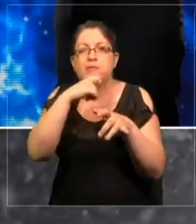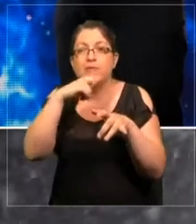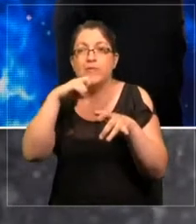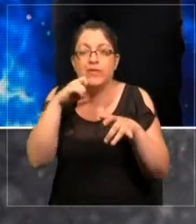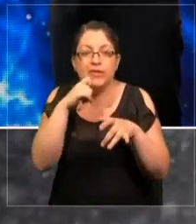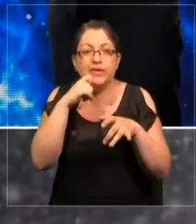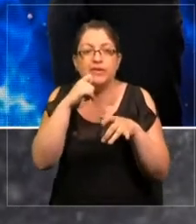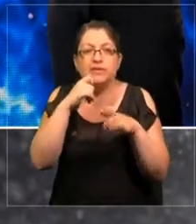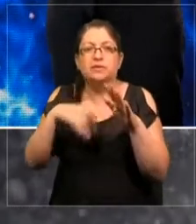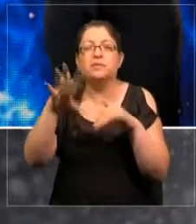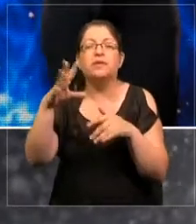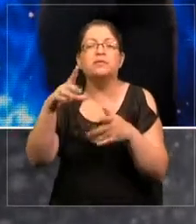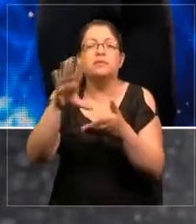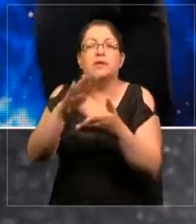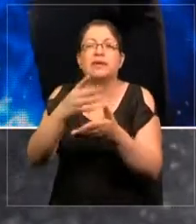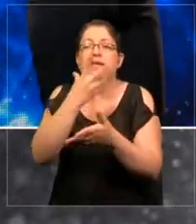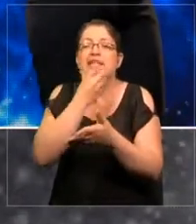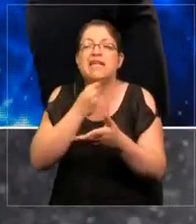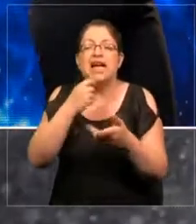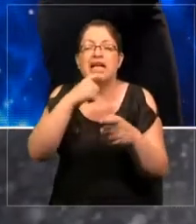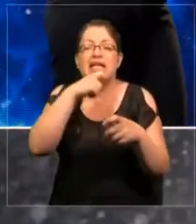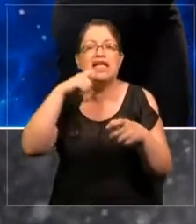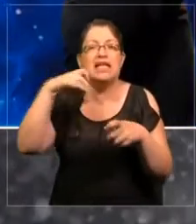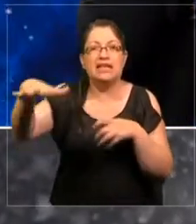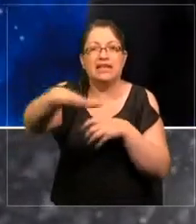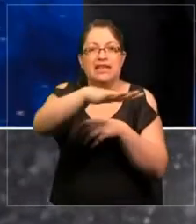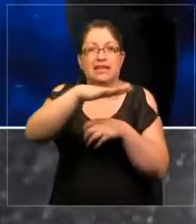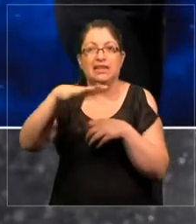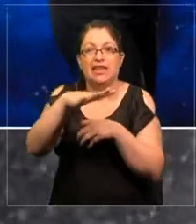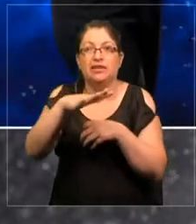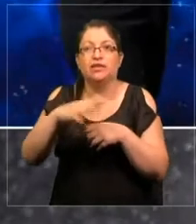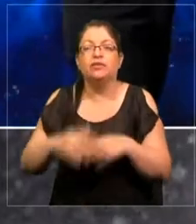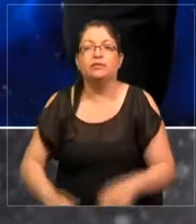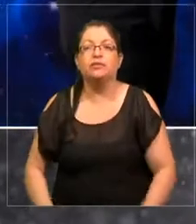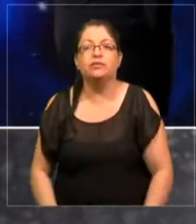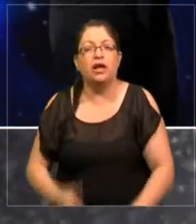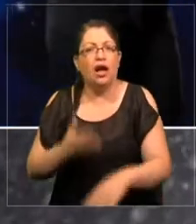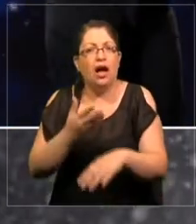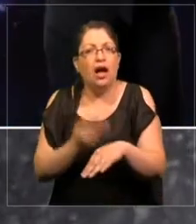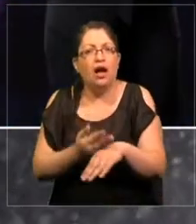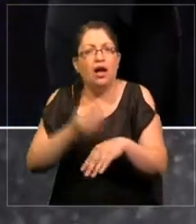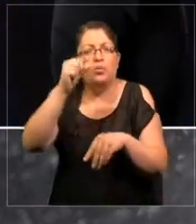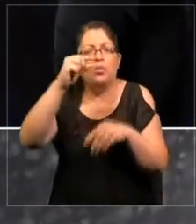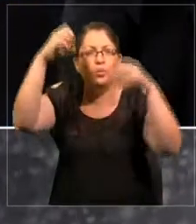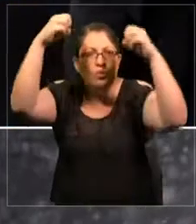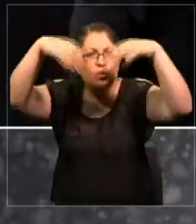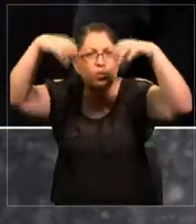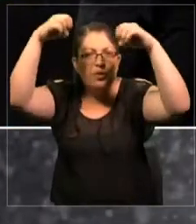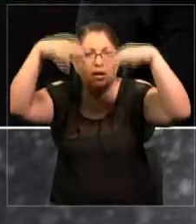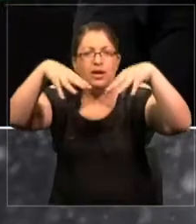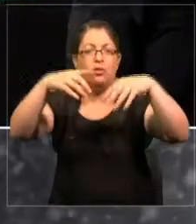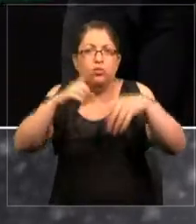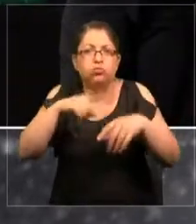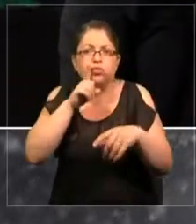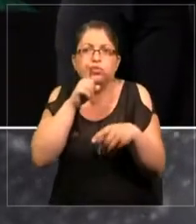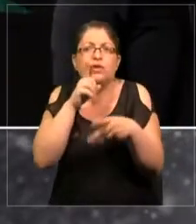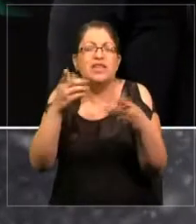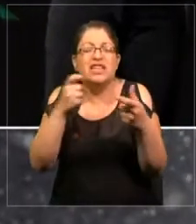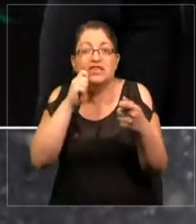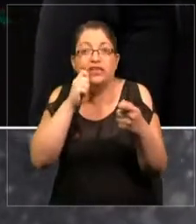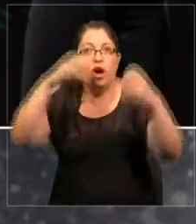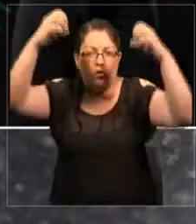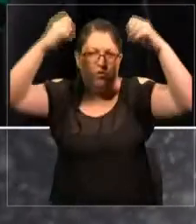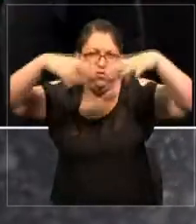de Israel es un desierto, y las pocas precipitaciones que sí tenemos son muy